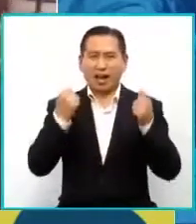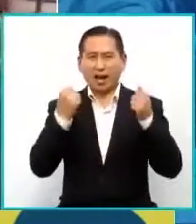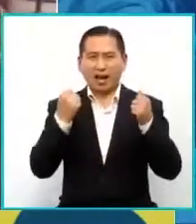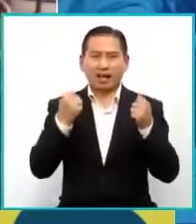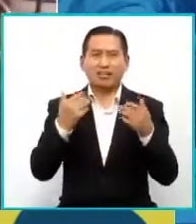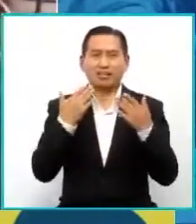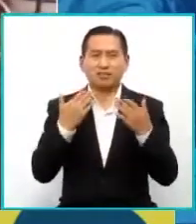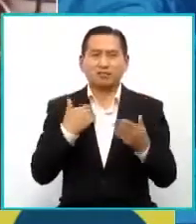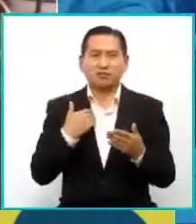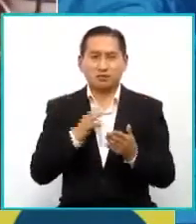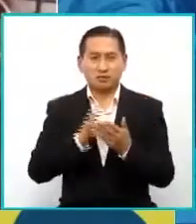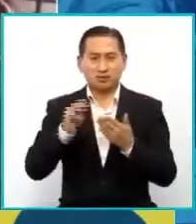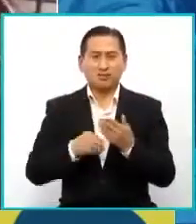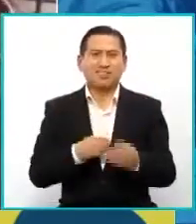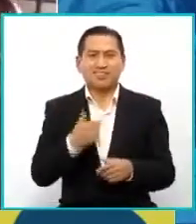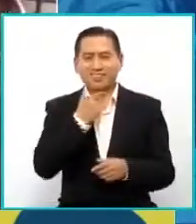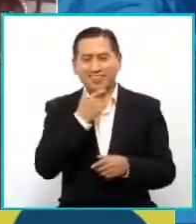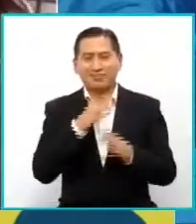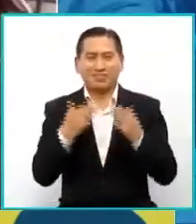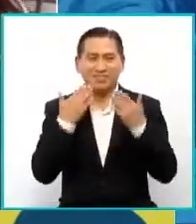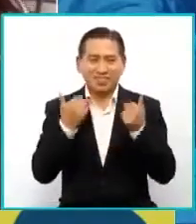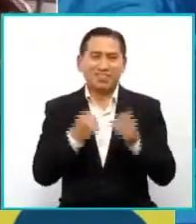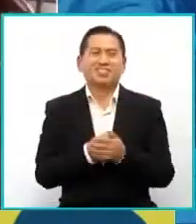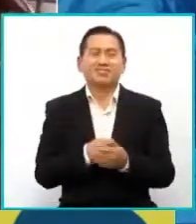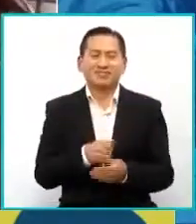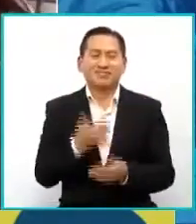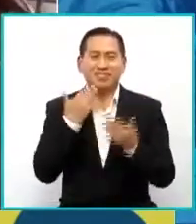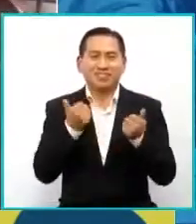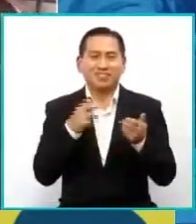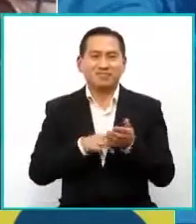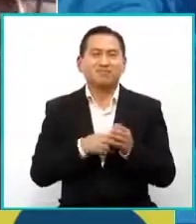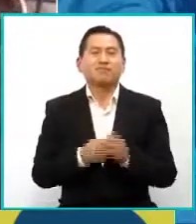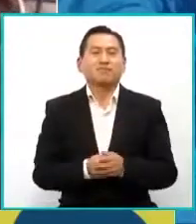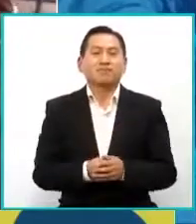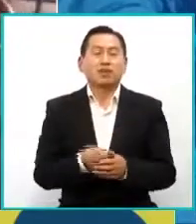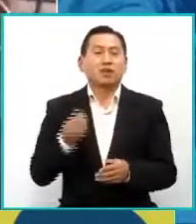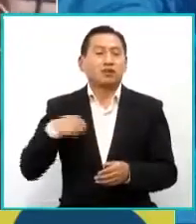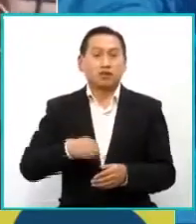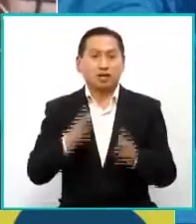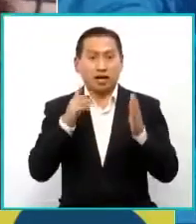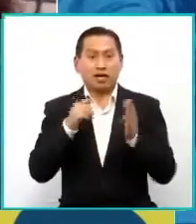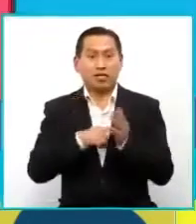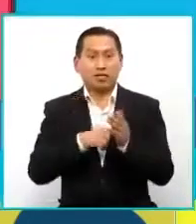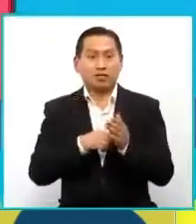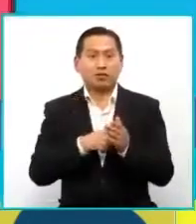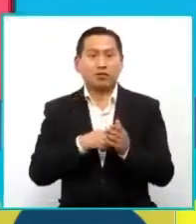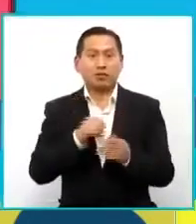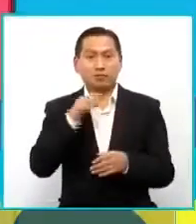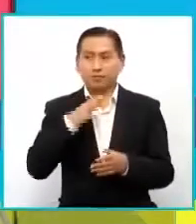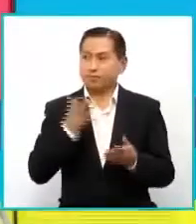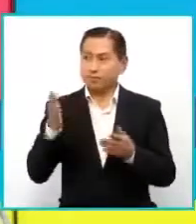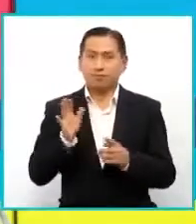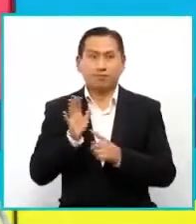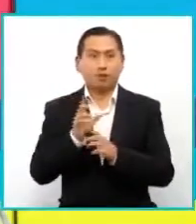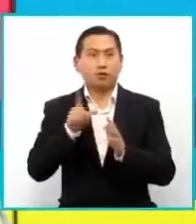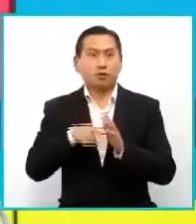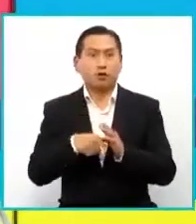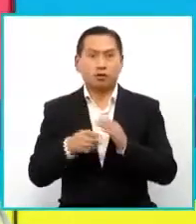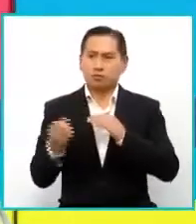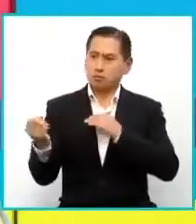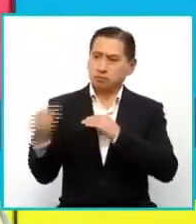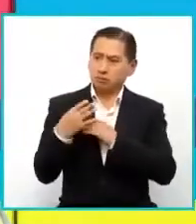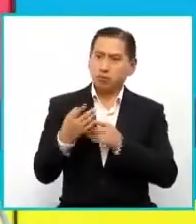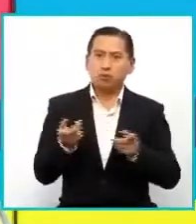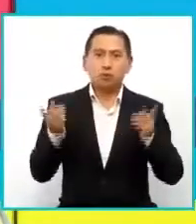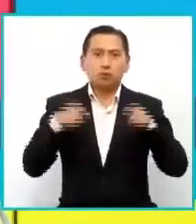gracias para mi currículum. Muchísimas gracias, te agradezco. Vamos a estar atentos en el momento en que Gaby nos avise en